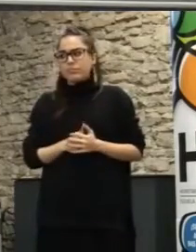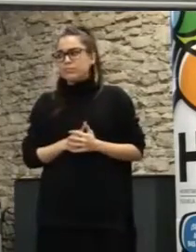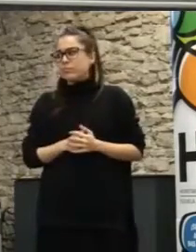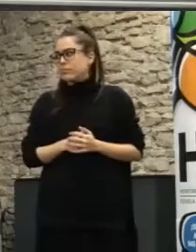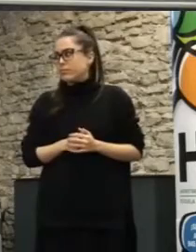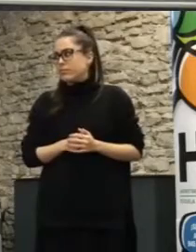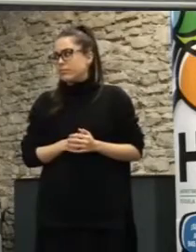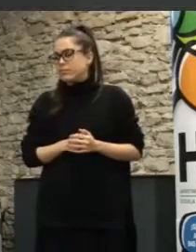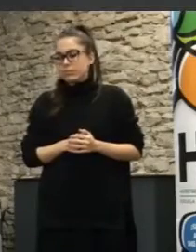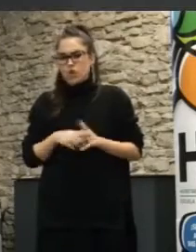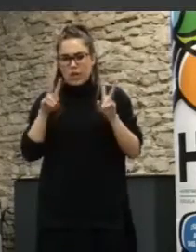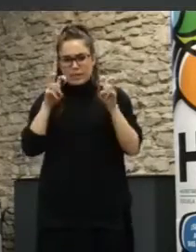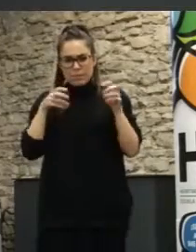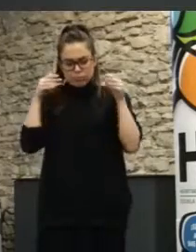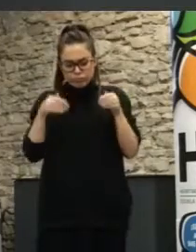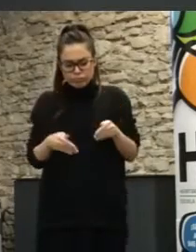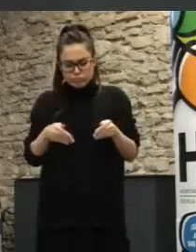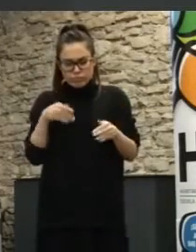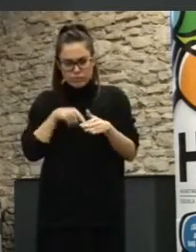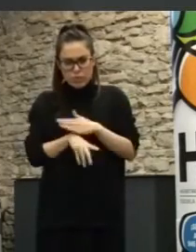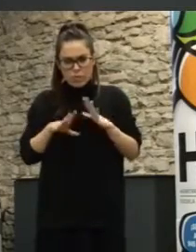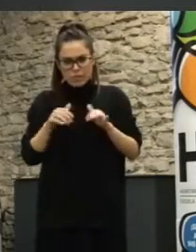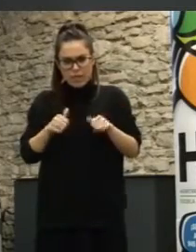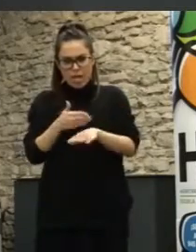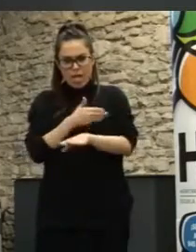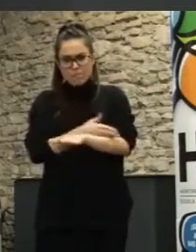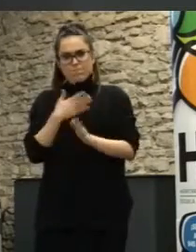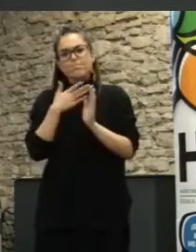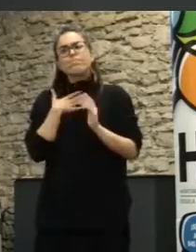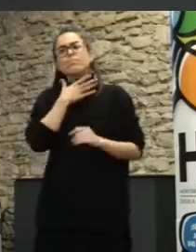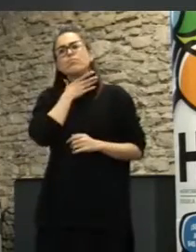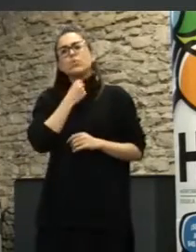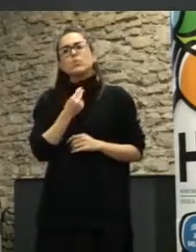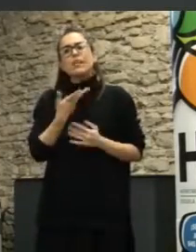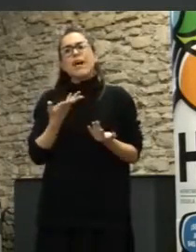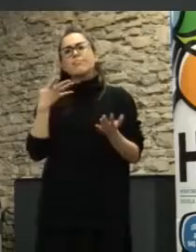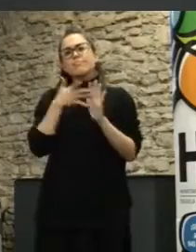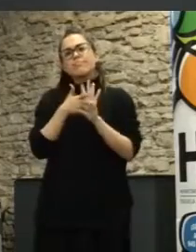en esas materias, hablar un poco sobre qué ha sido la participación,